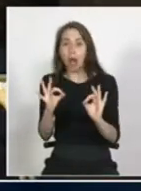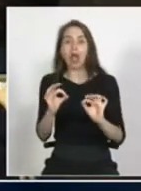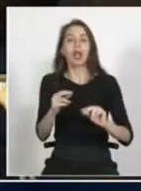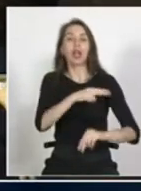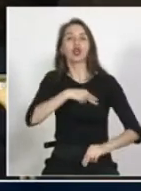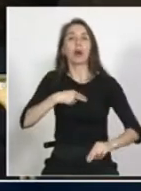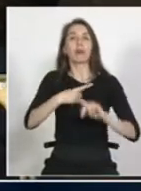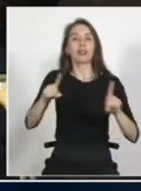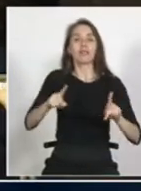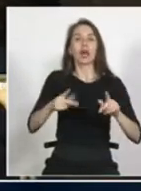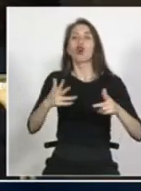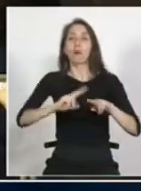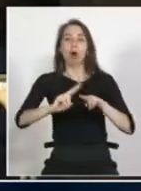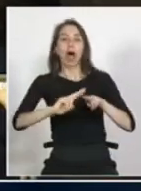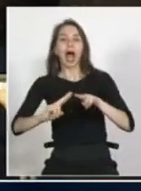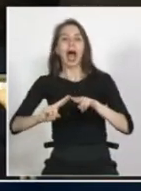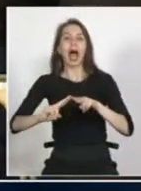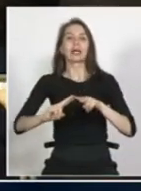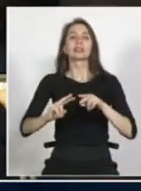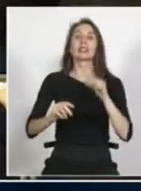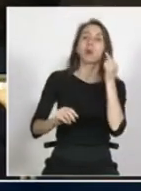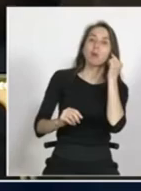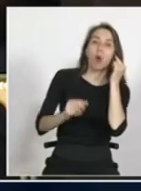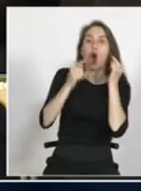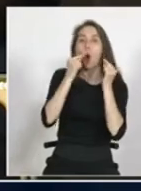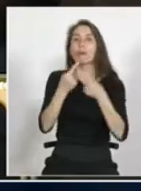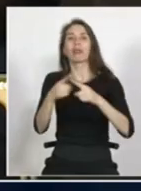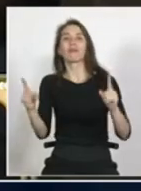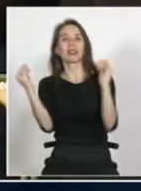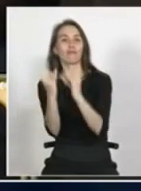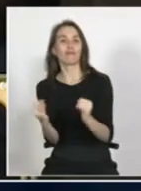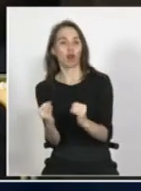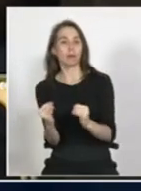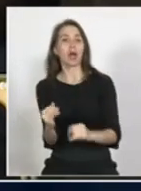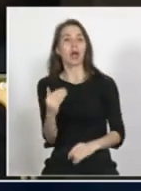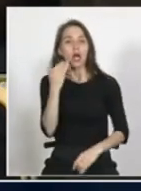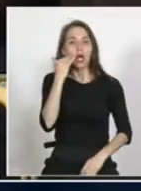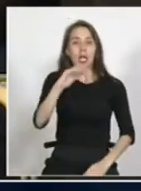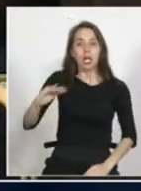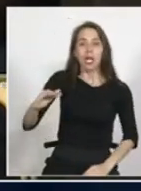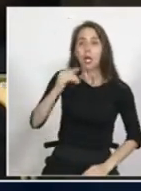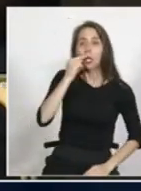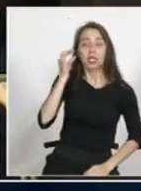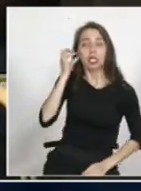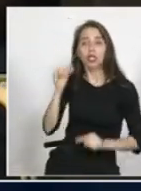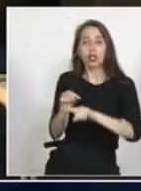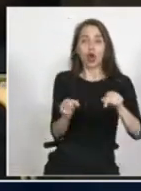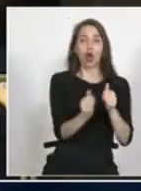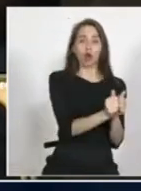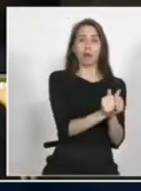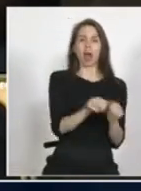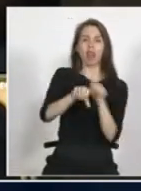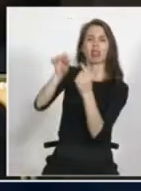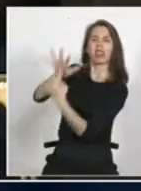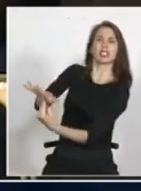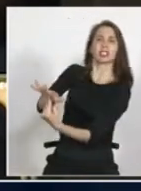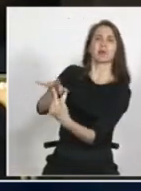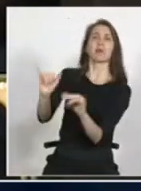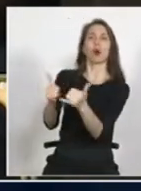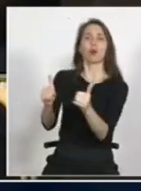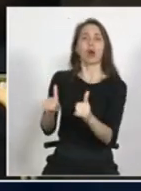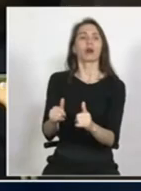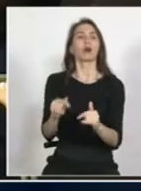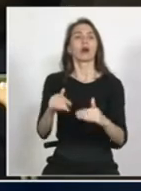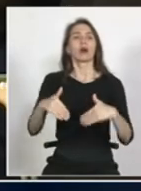gestionan de diferente manera desde el género ¿cierto? etc. pero las niñas y los niños son discriminados por eso entonces a lo mejor hasta hay que gestionar en el patio